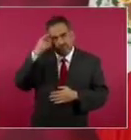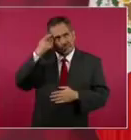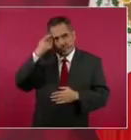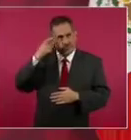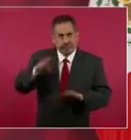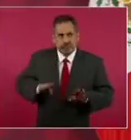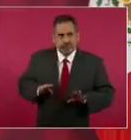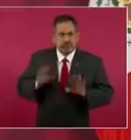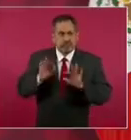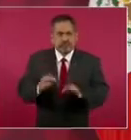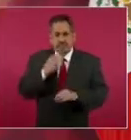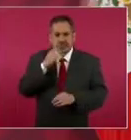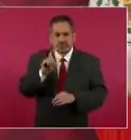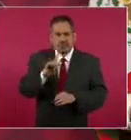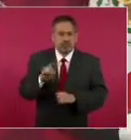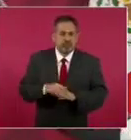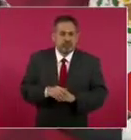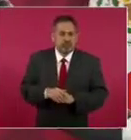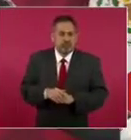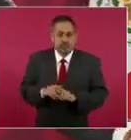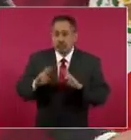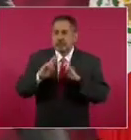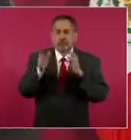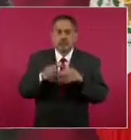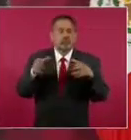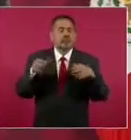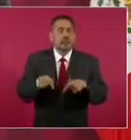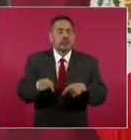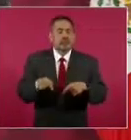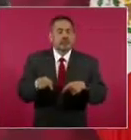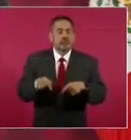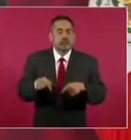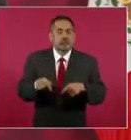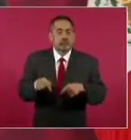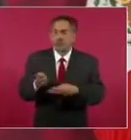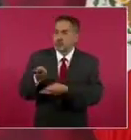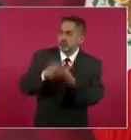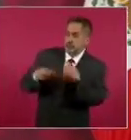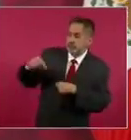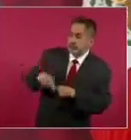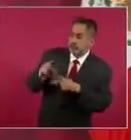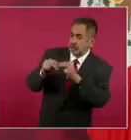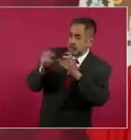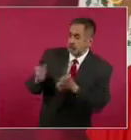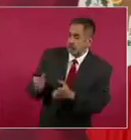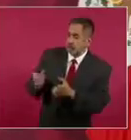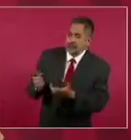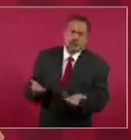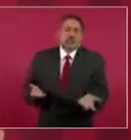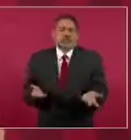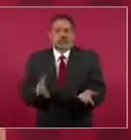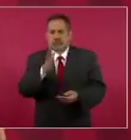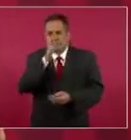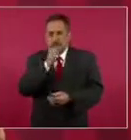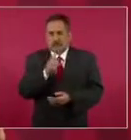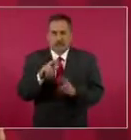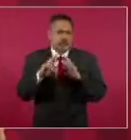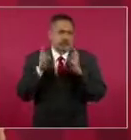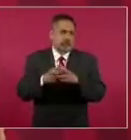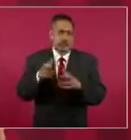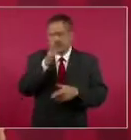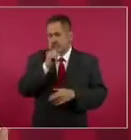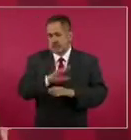es hacer una reunión sin que esté el